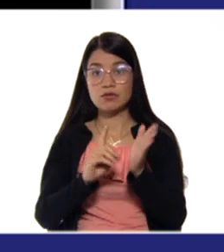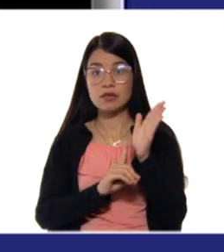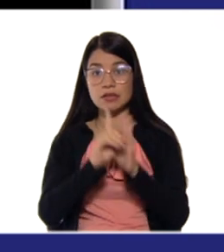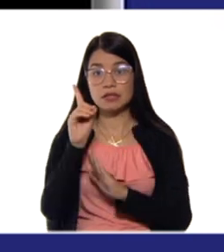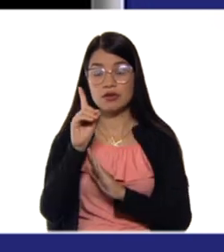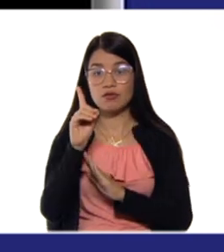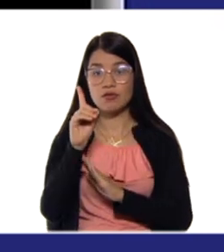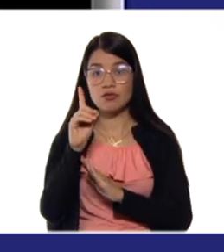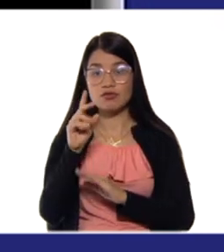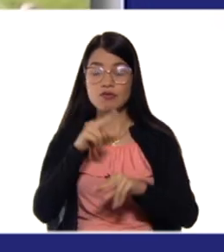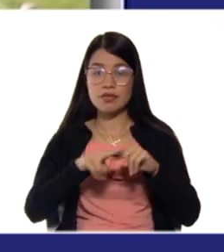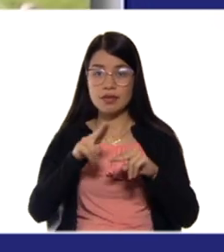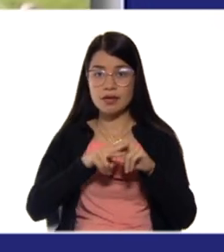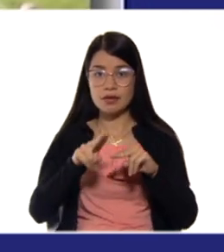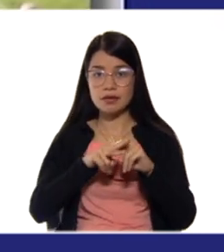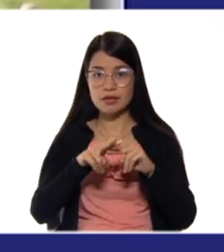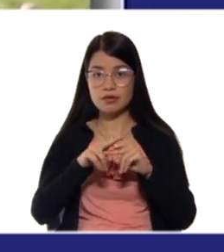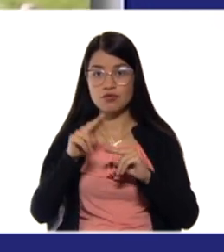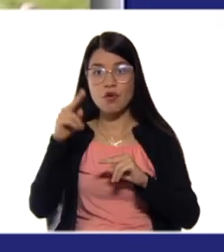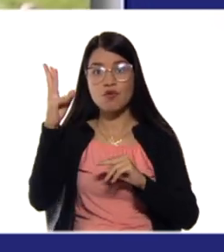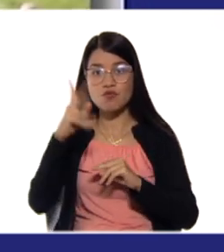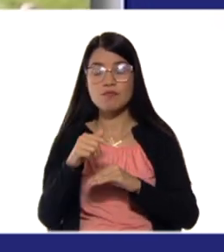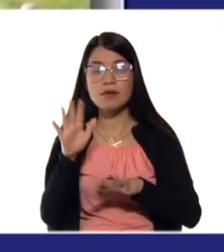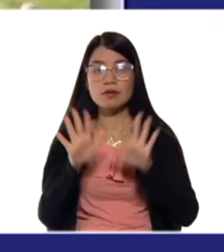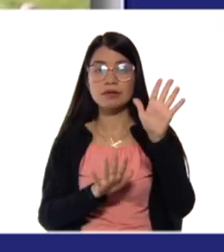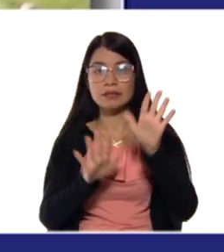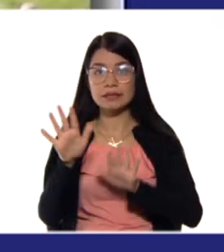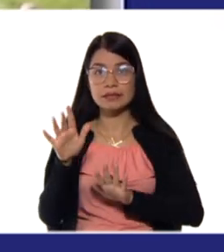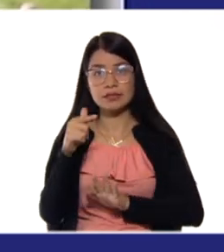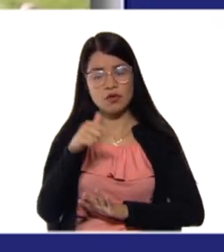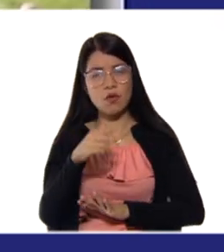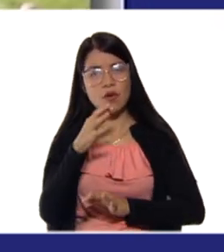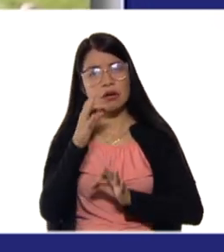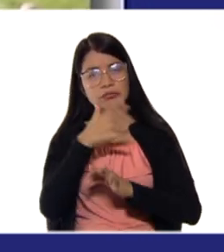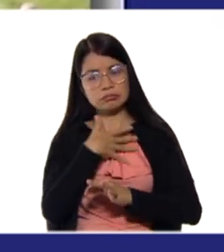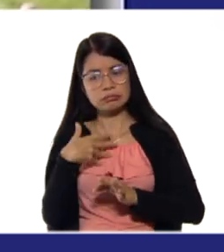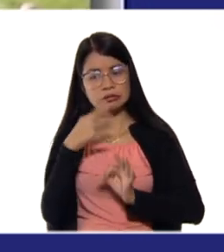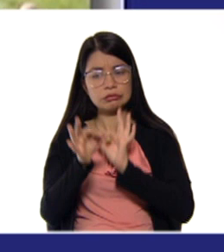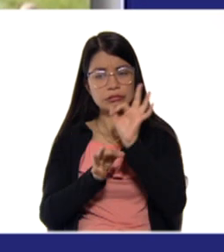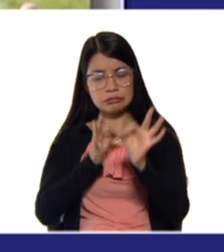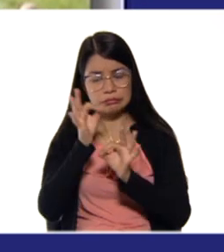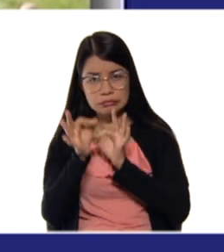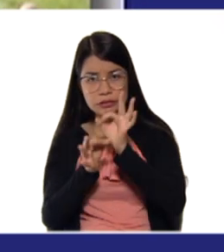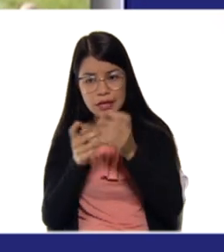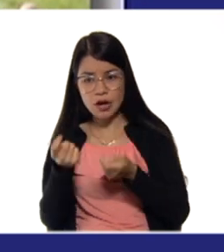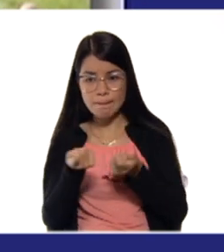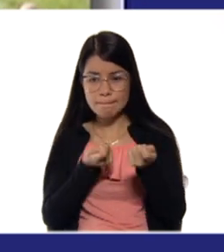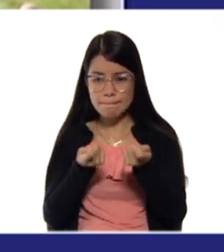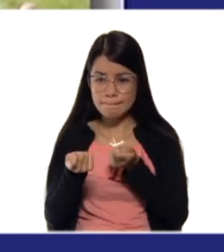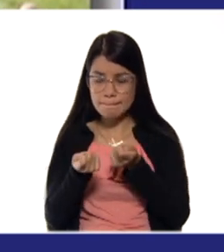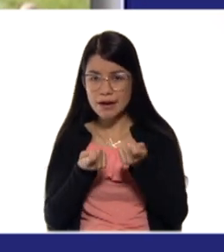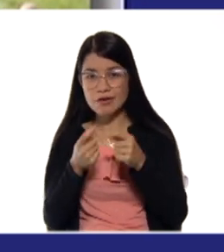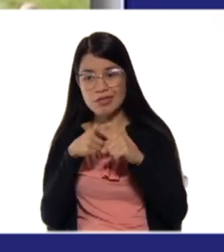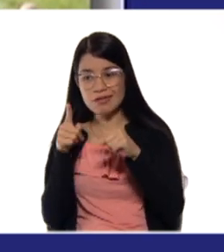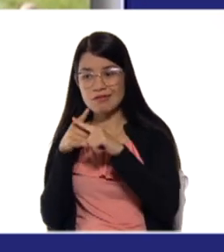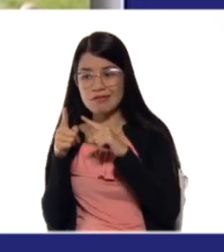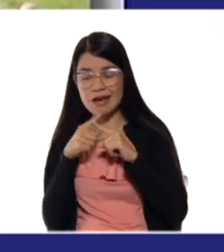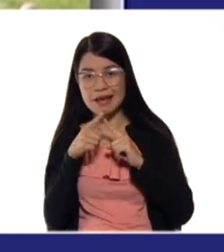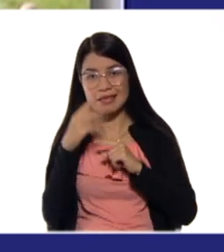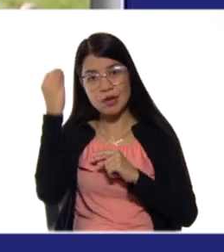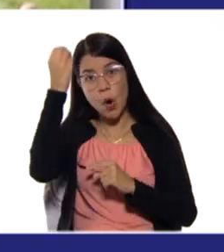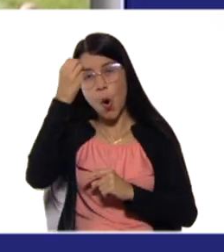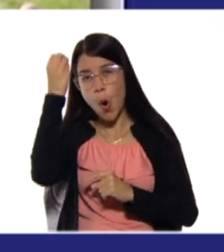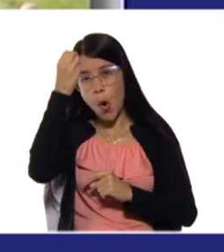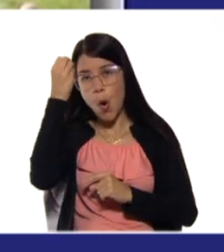extensión Palavecino. El día de hoy quiero hablarte sobre el manejo de diferentes criterios o puntos de vista dentro del núcleo familiar.